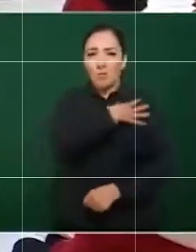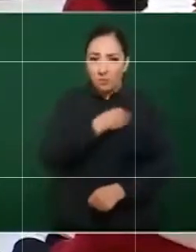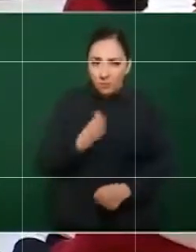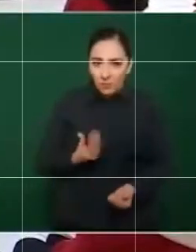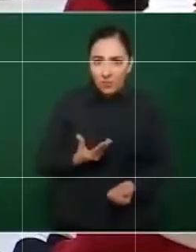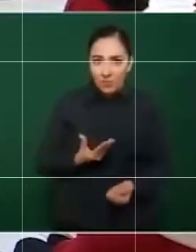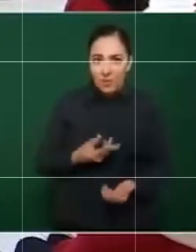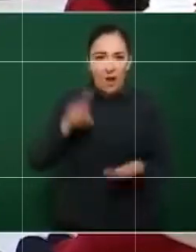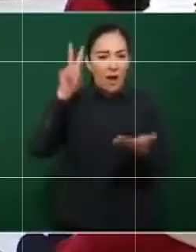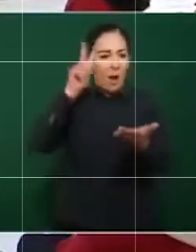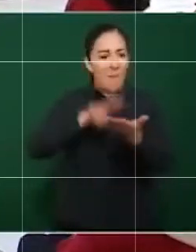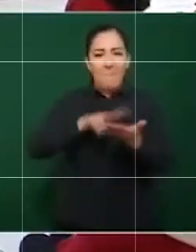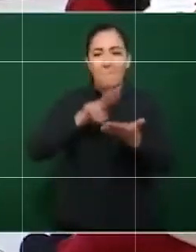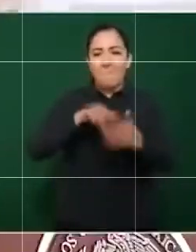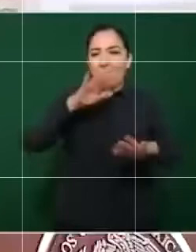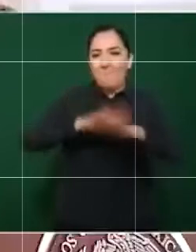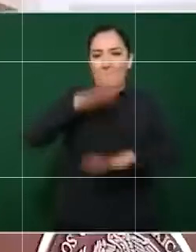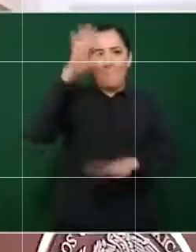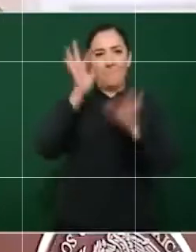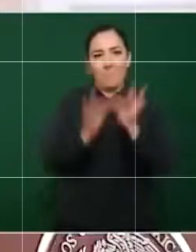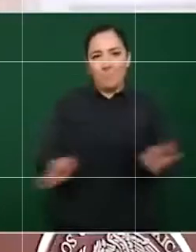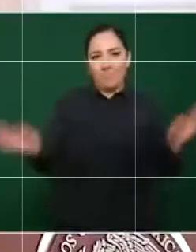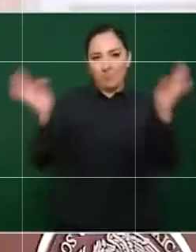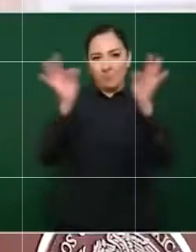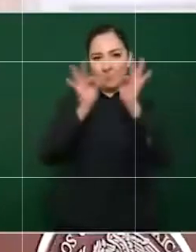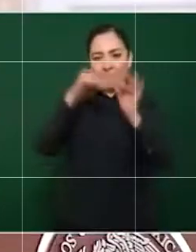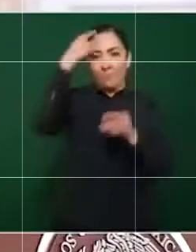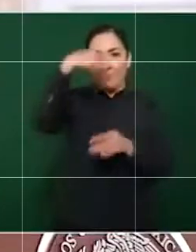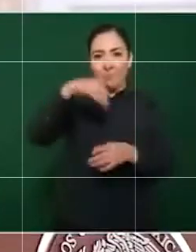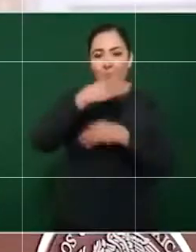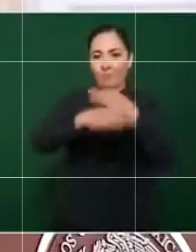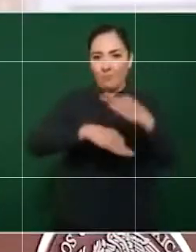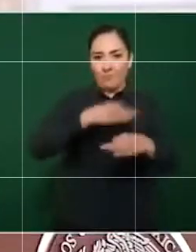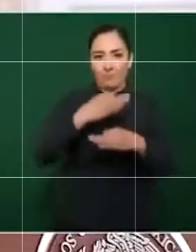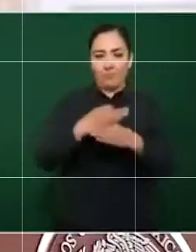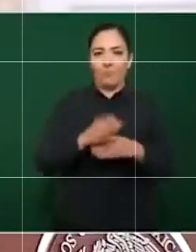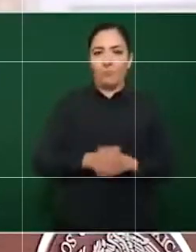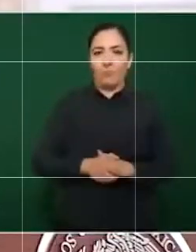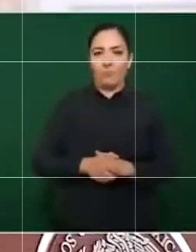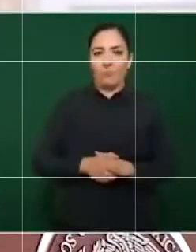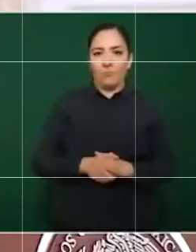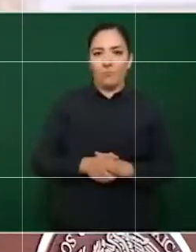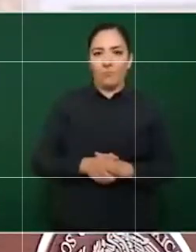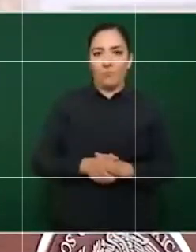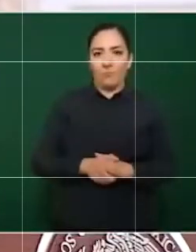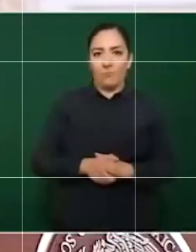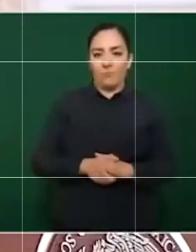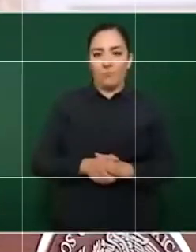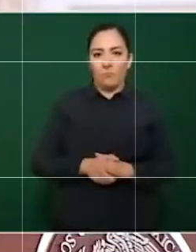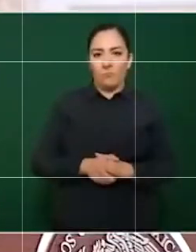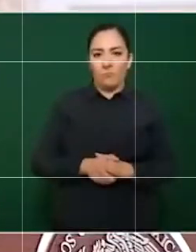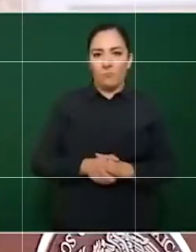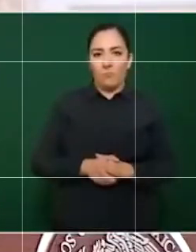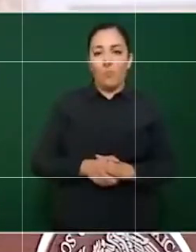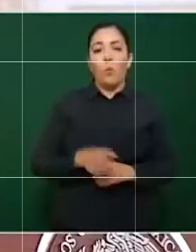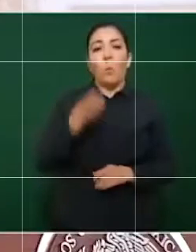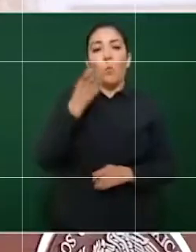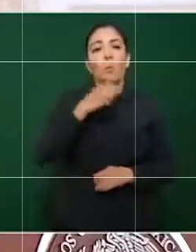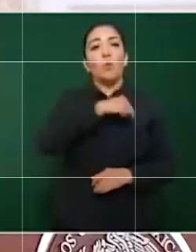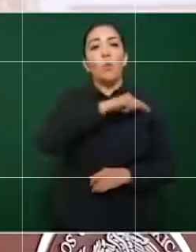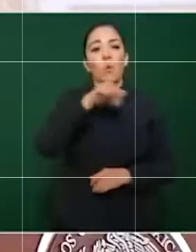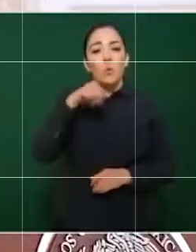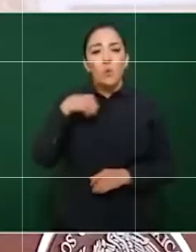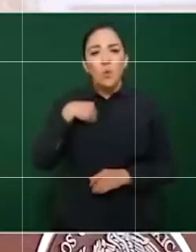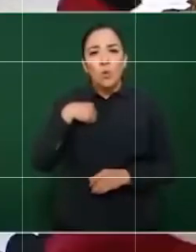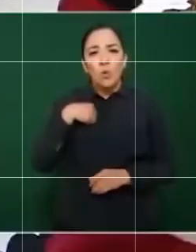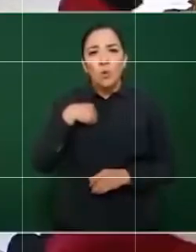el valor más preciado para todos nosotros. Por el contrario, debemos dejar de